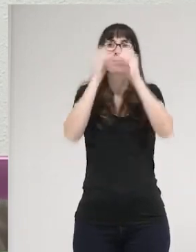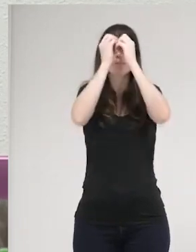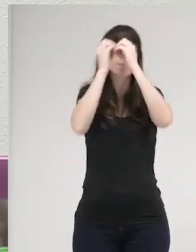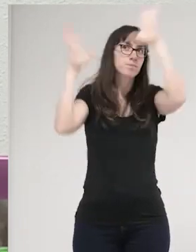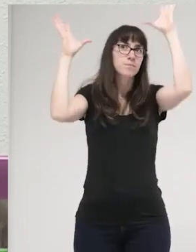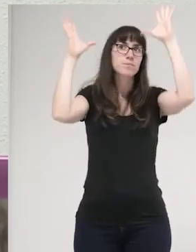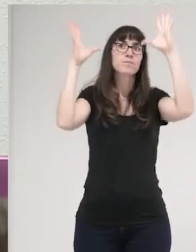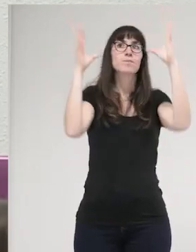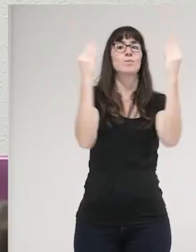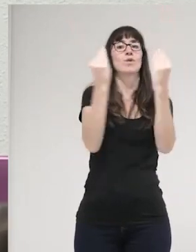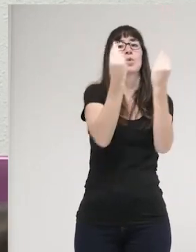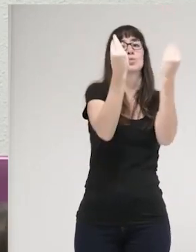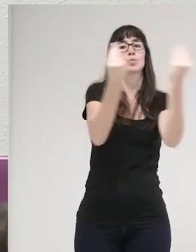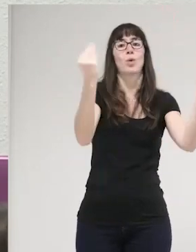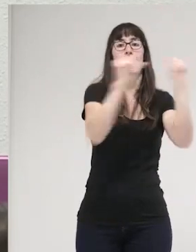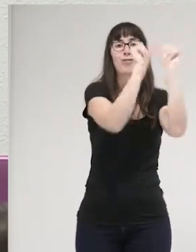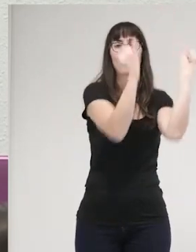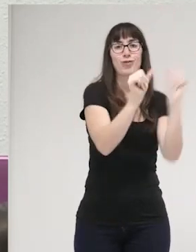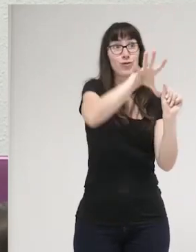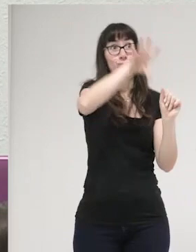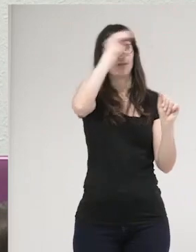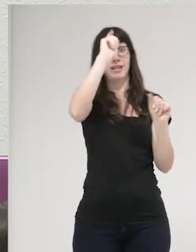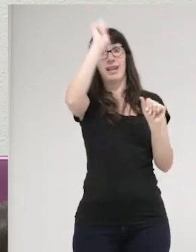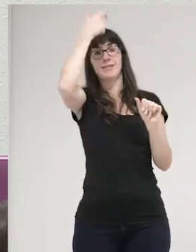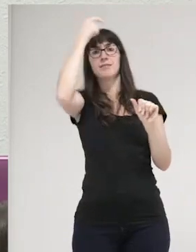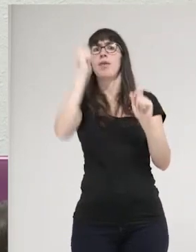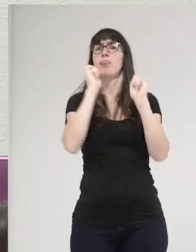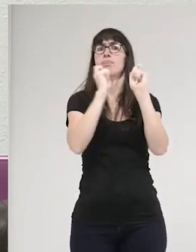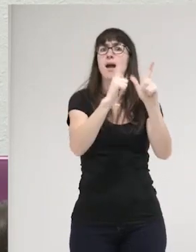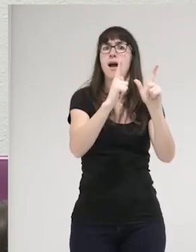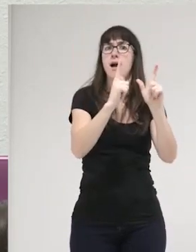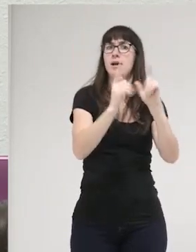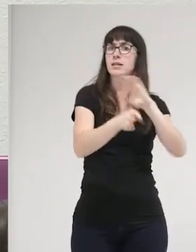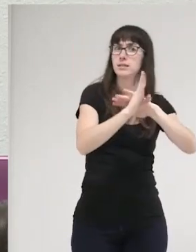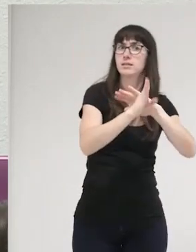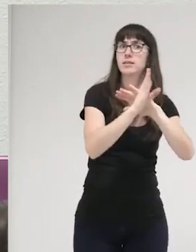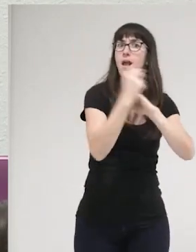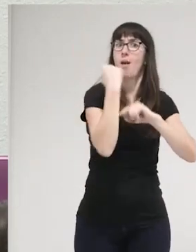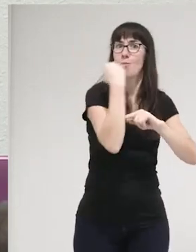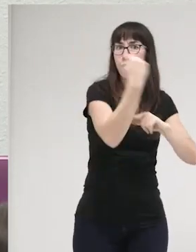sujetos y de determinadas estrategias las están fortaleciendo y esto es un problema